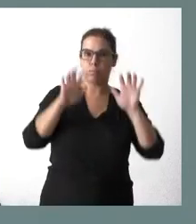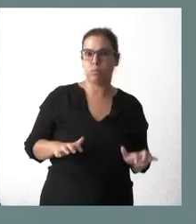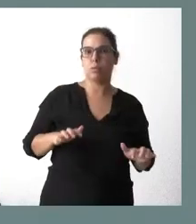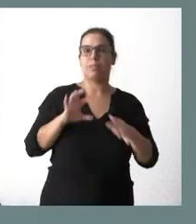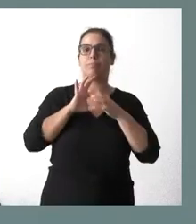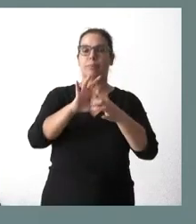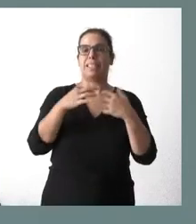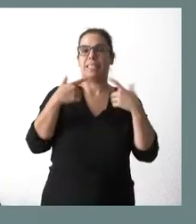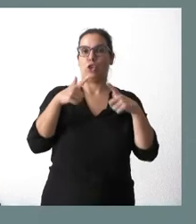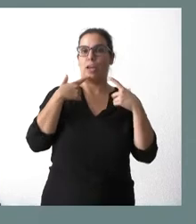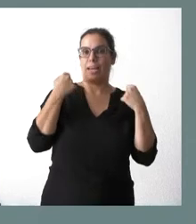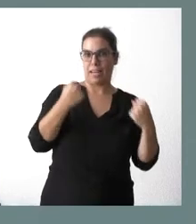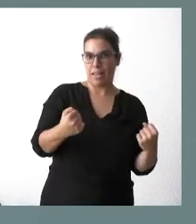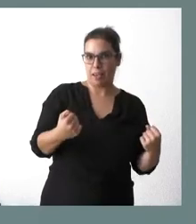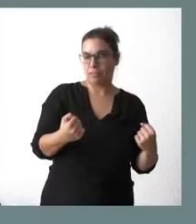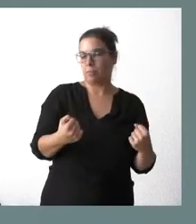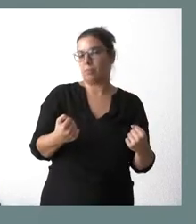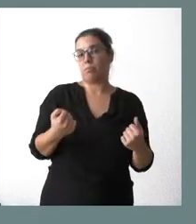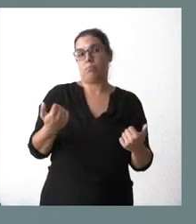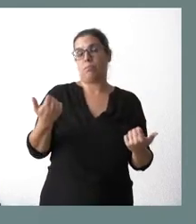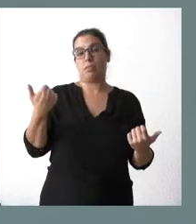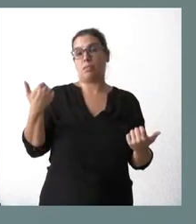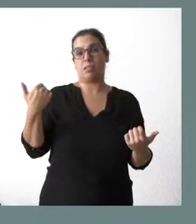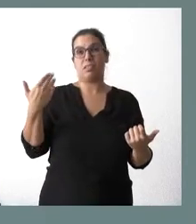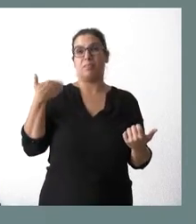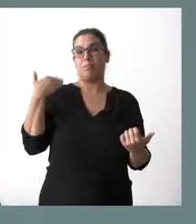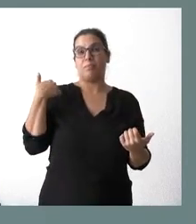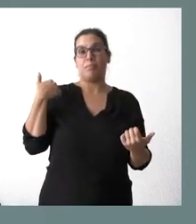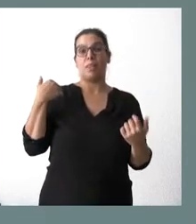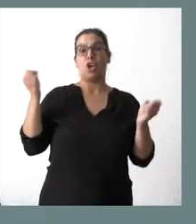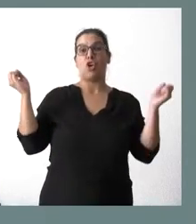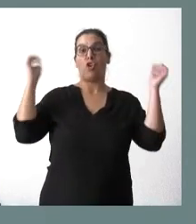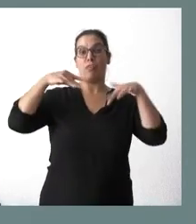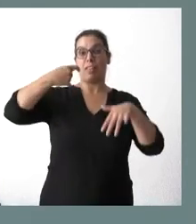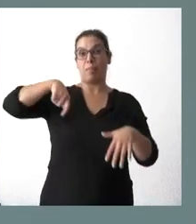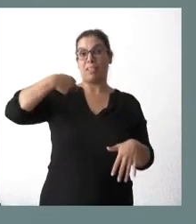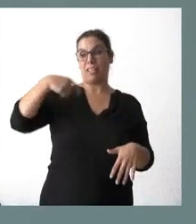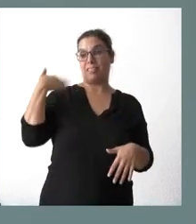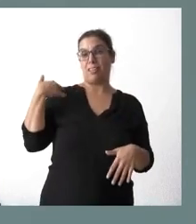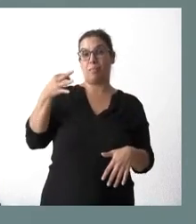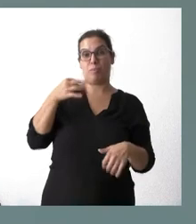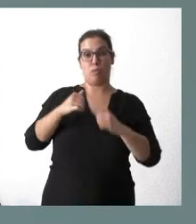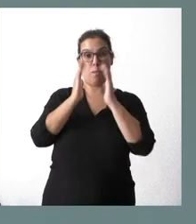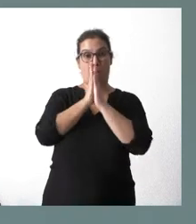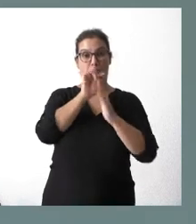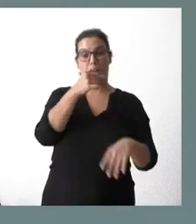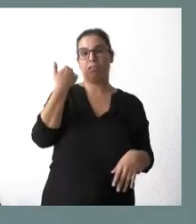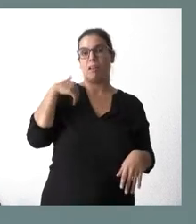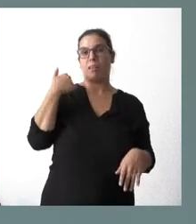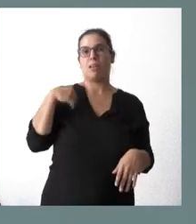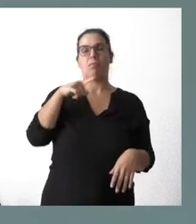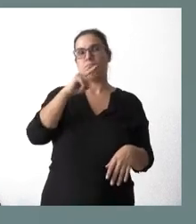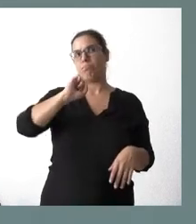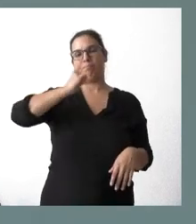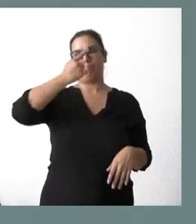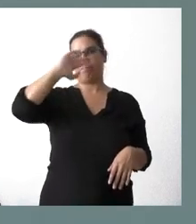sector energético. Ya desde la conferencia de presidentes de La Palma, pues una de principales conclusiones que